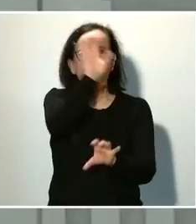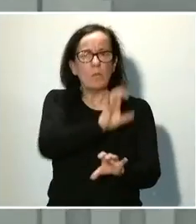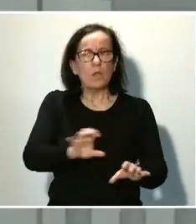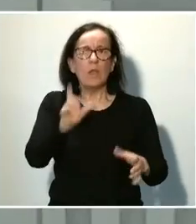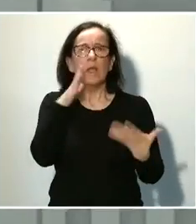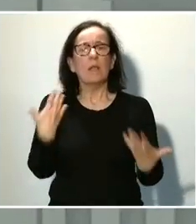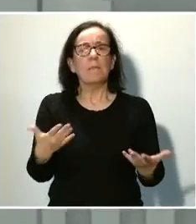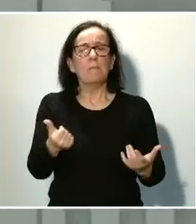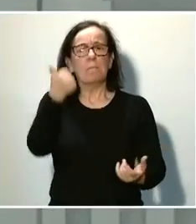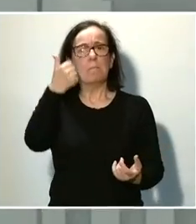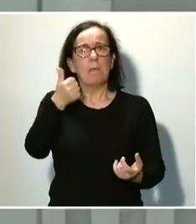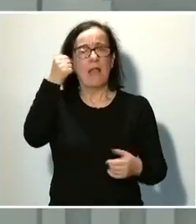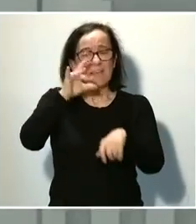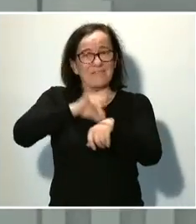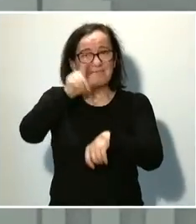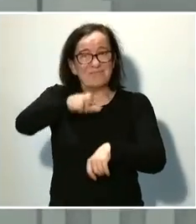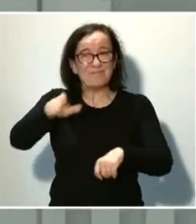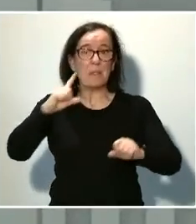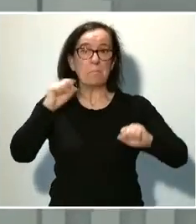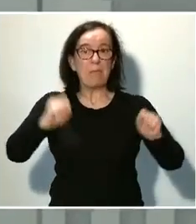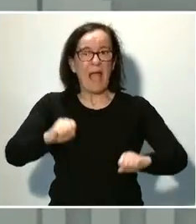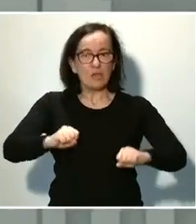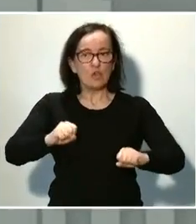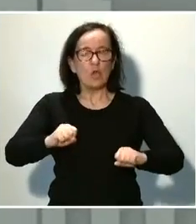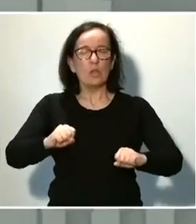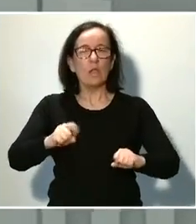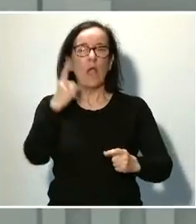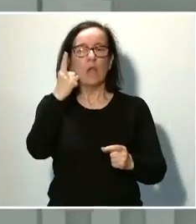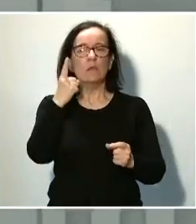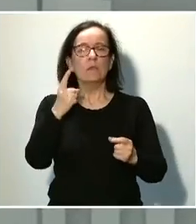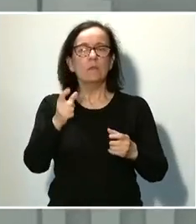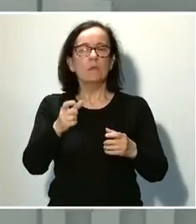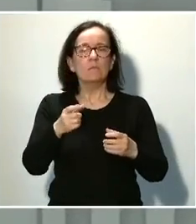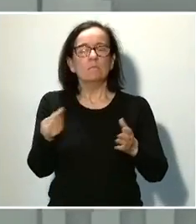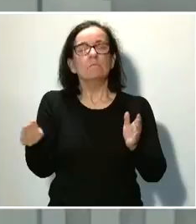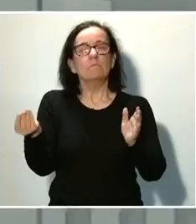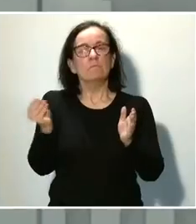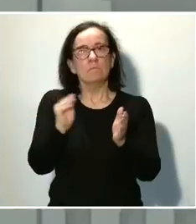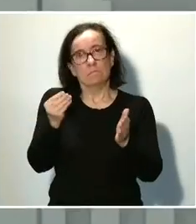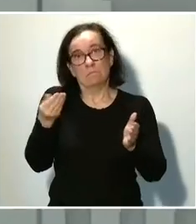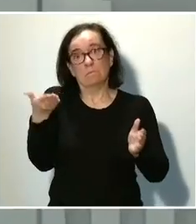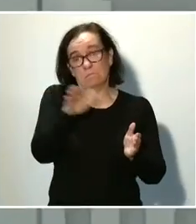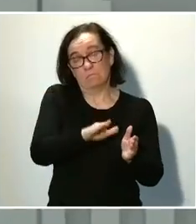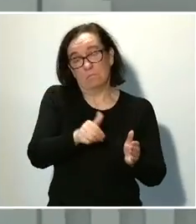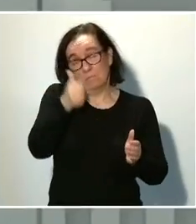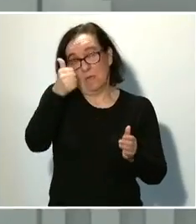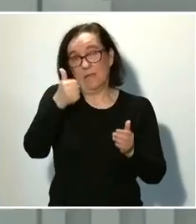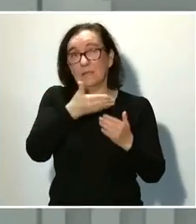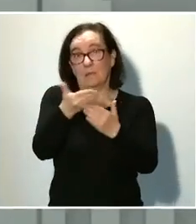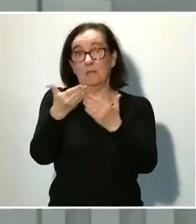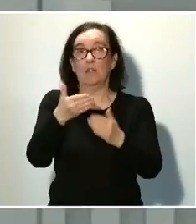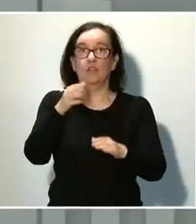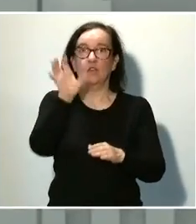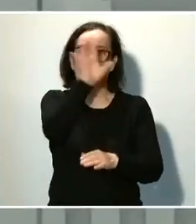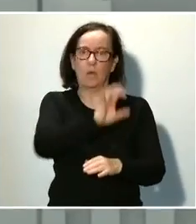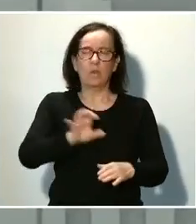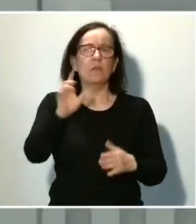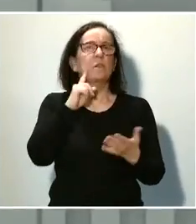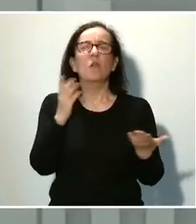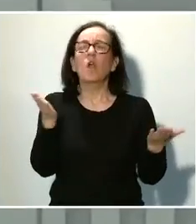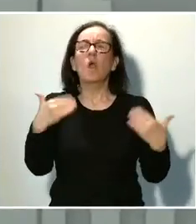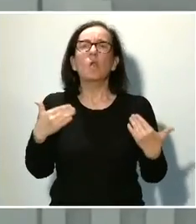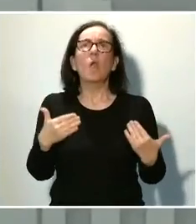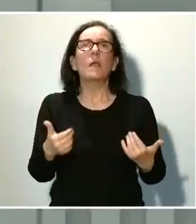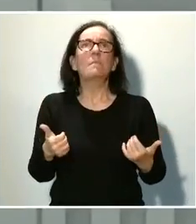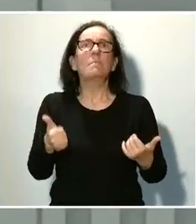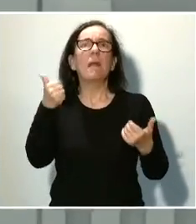casos en personas mayores, también hay un incremento de letalidad respecto a las demás. No hay mucha más información